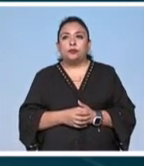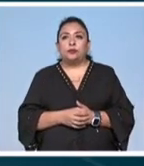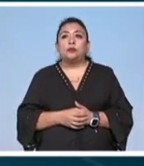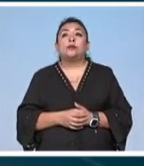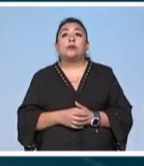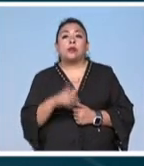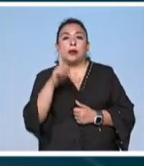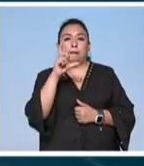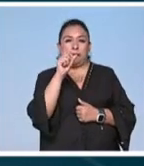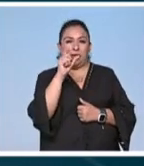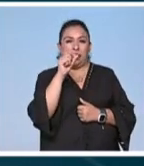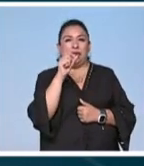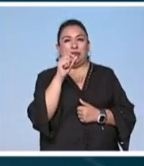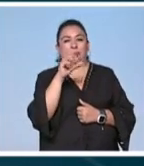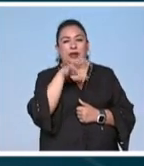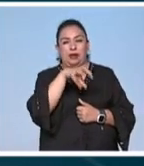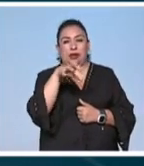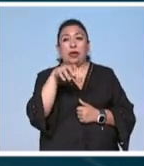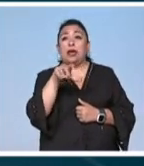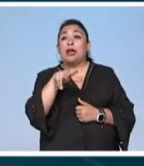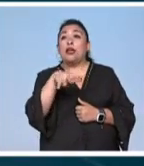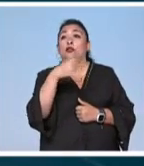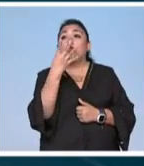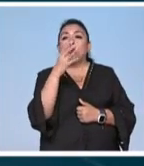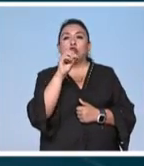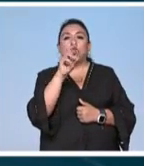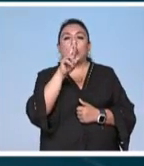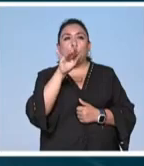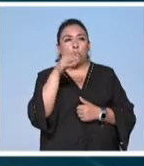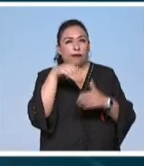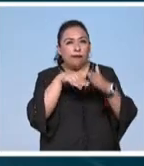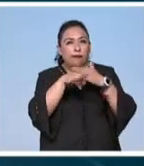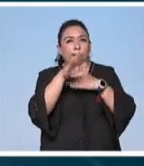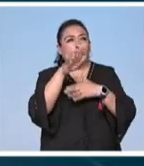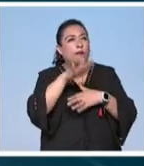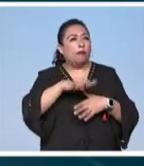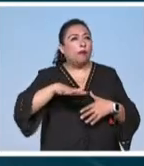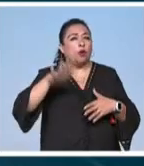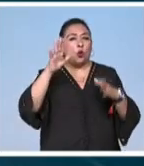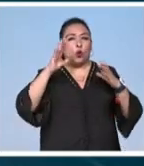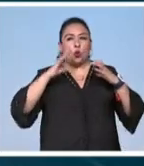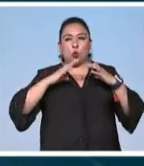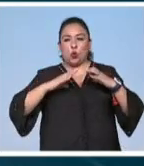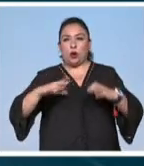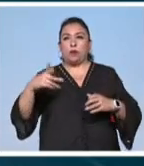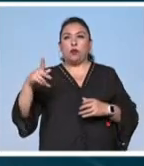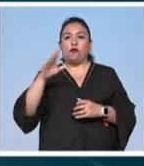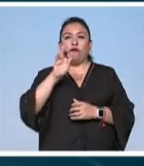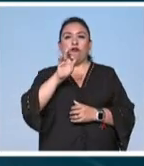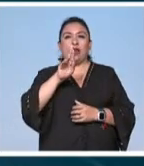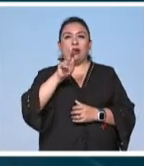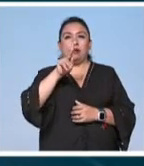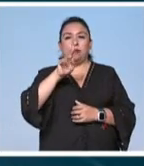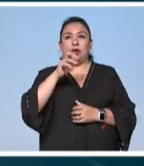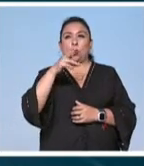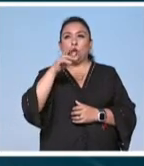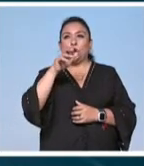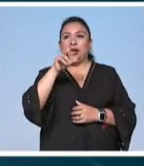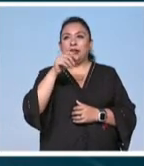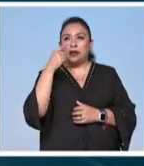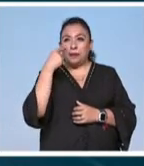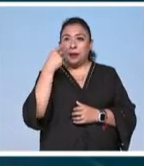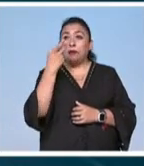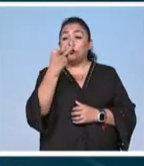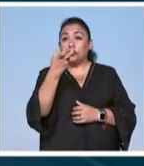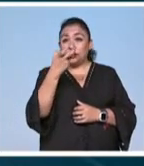20 piezas 14 de ellas óleos nos introducen al universo corporal de felipe ugalde quien nos presenta